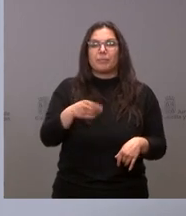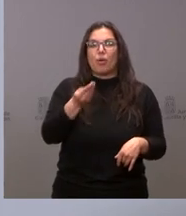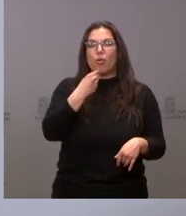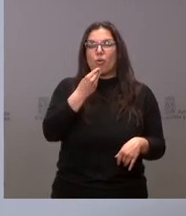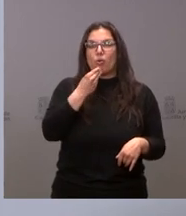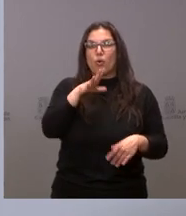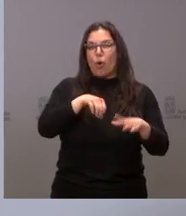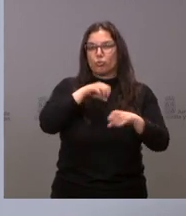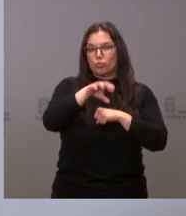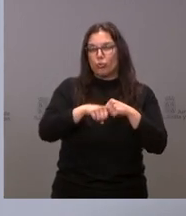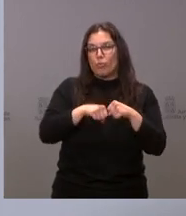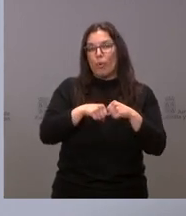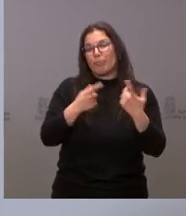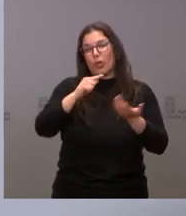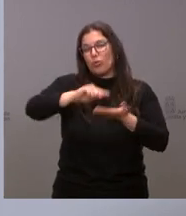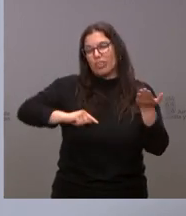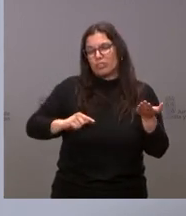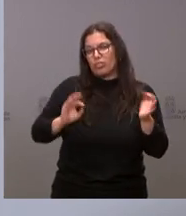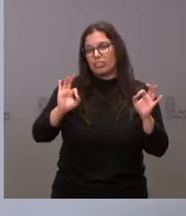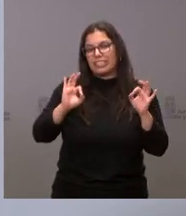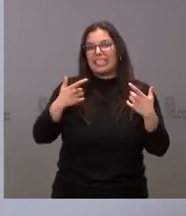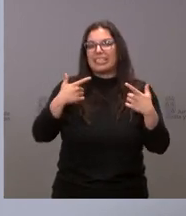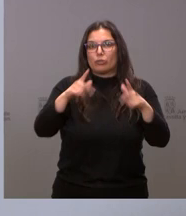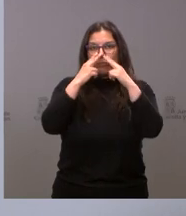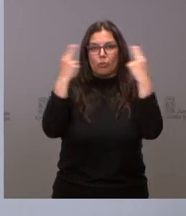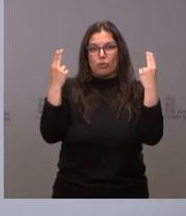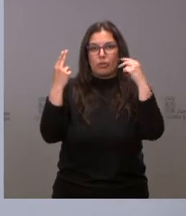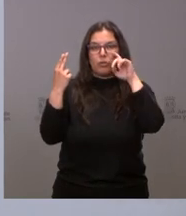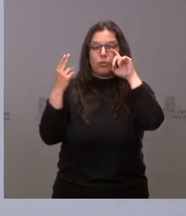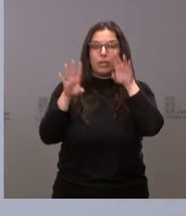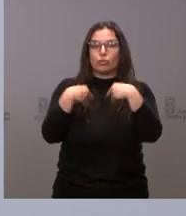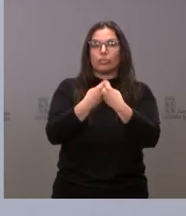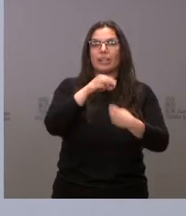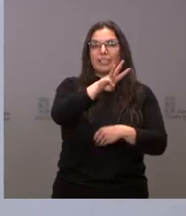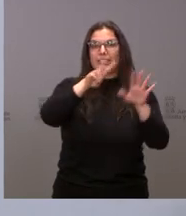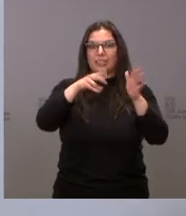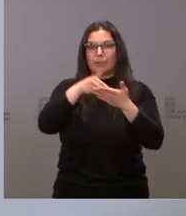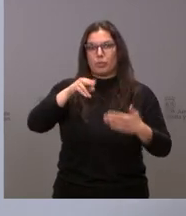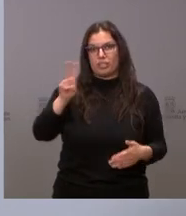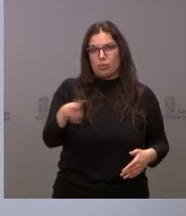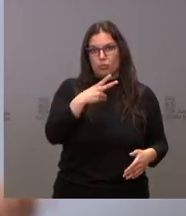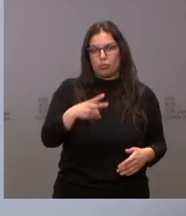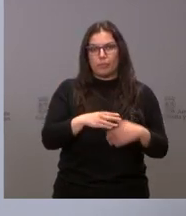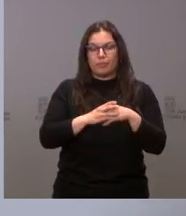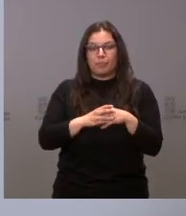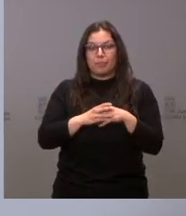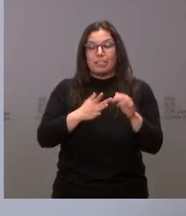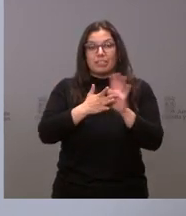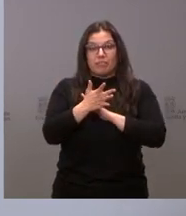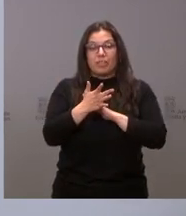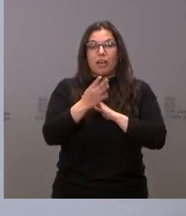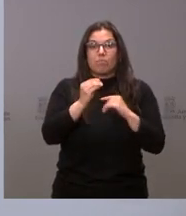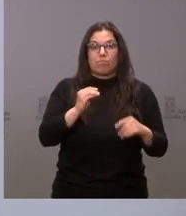los contratos del sector público por valor de 37 millones de euros. Se ha incrementado